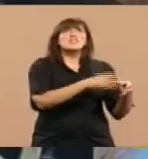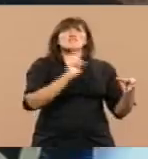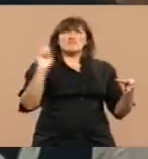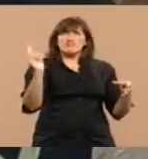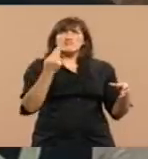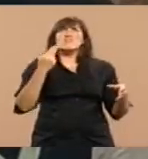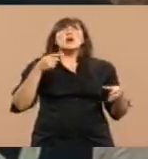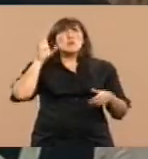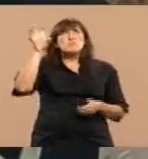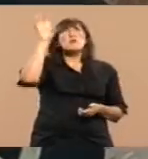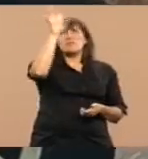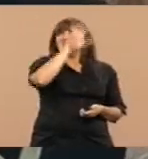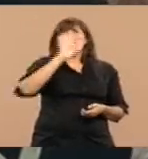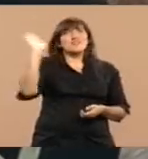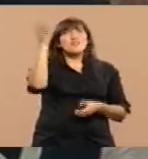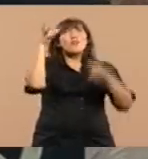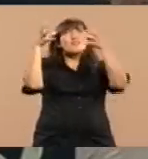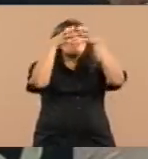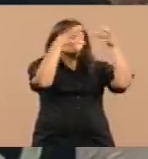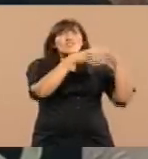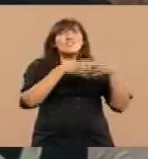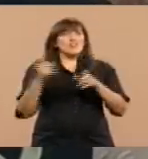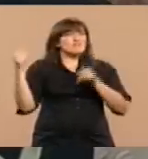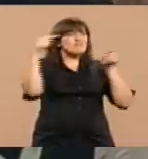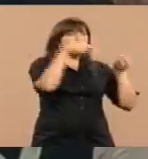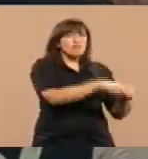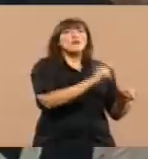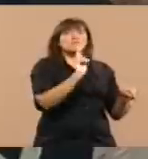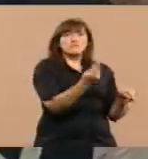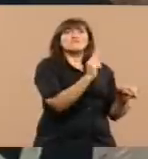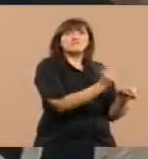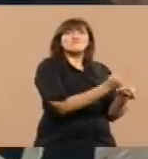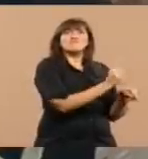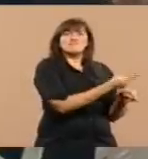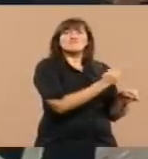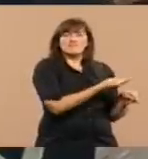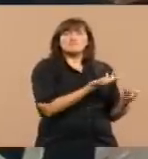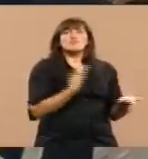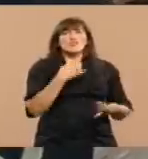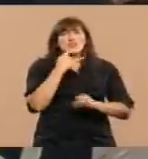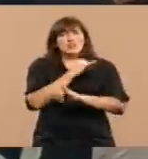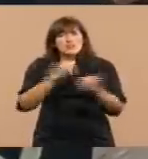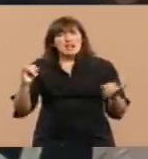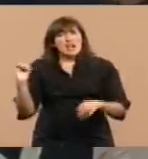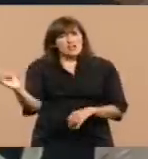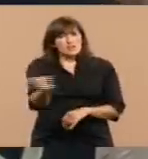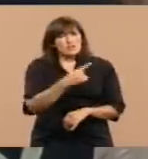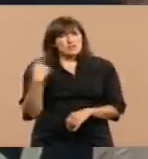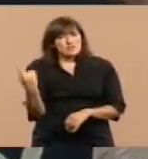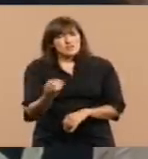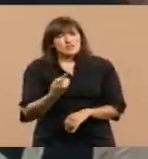de todas las provincias argentinas. Yo quiero decirles a todos en este particular